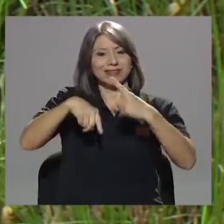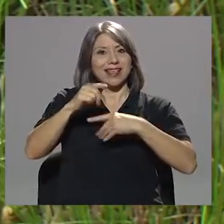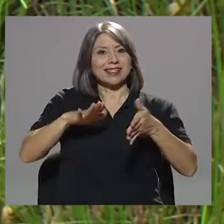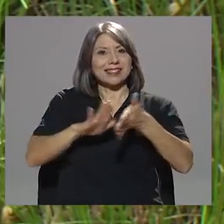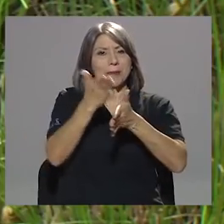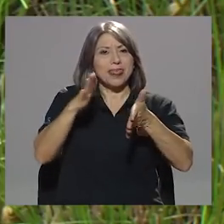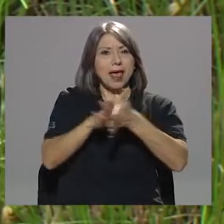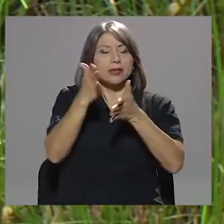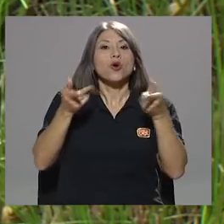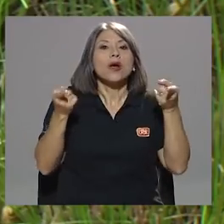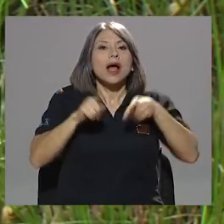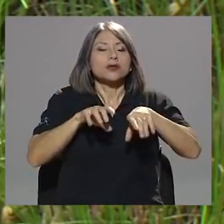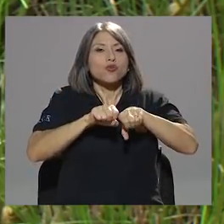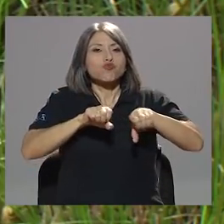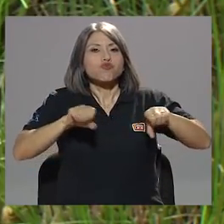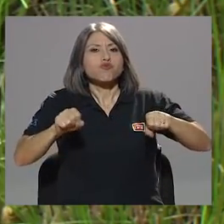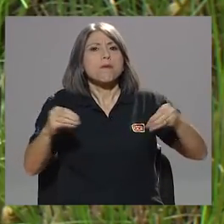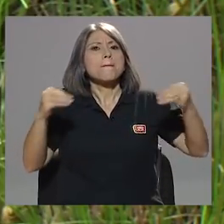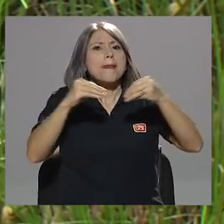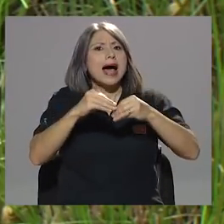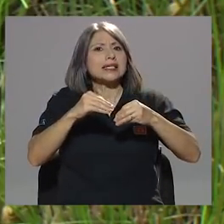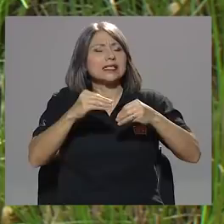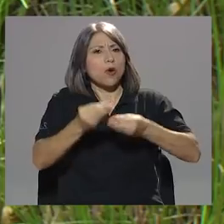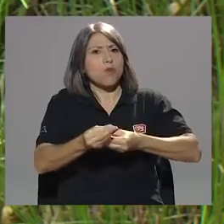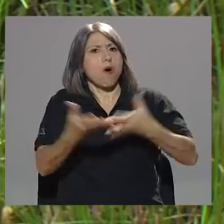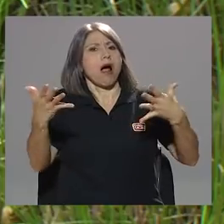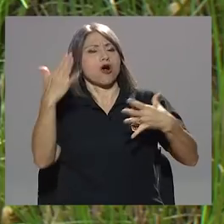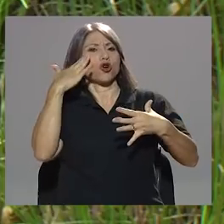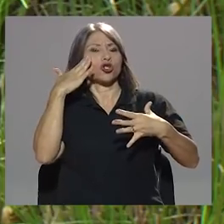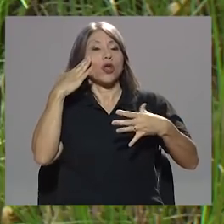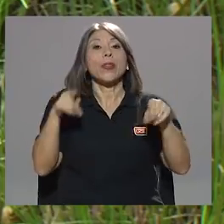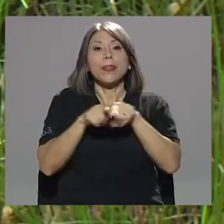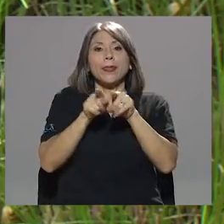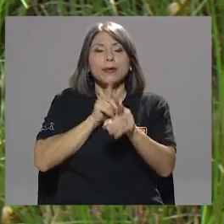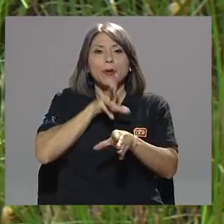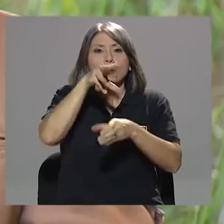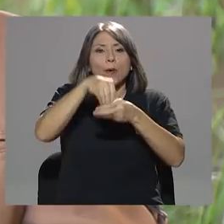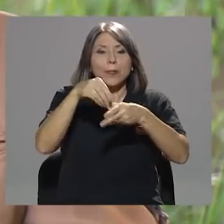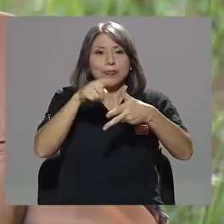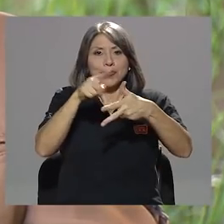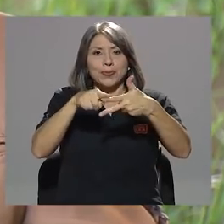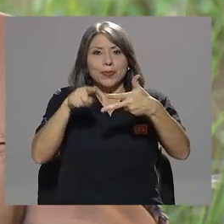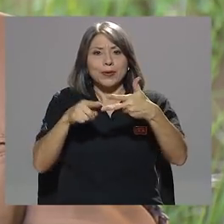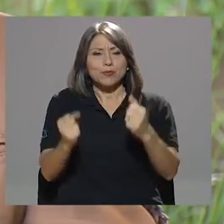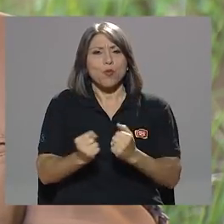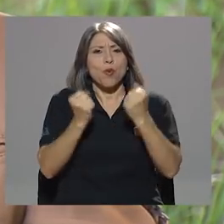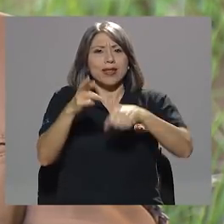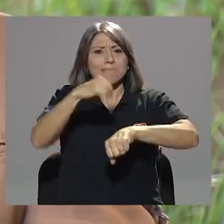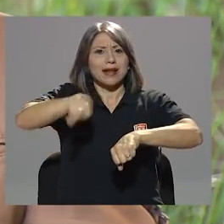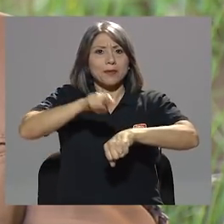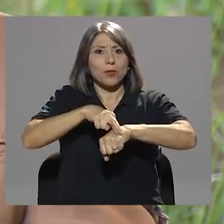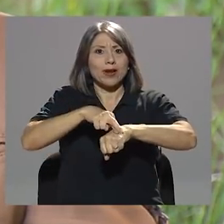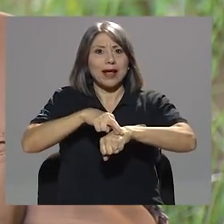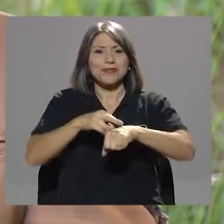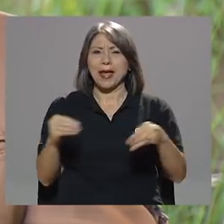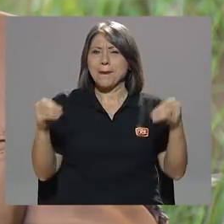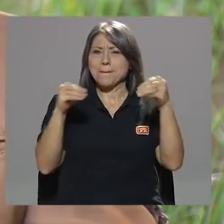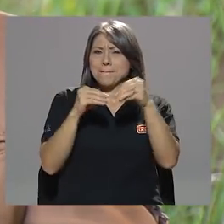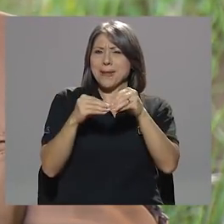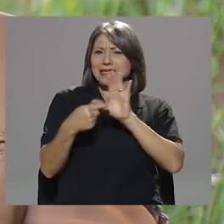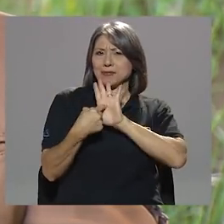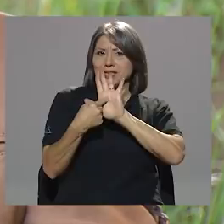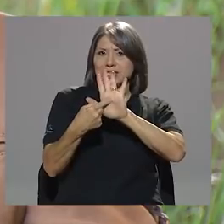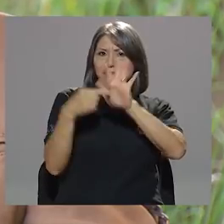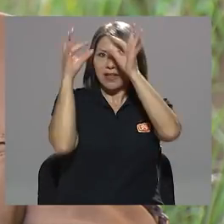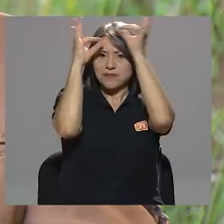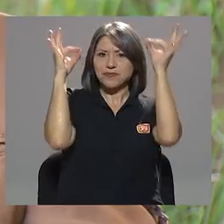conocido, pero además involucra a los tres poderes de la república. Tal vez la cara más visible es usted, en